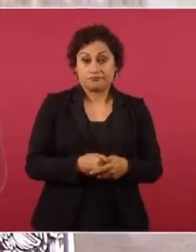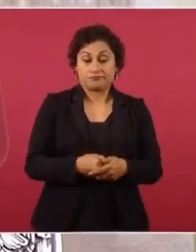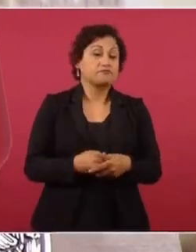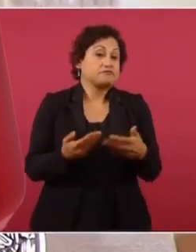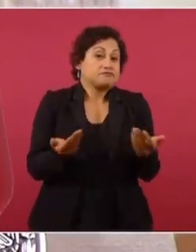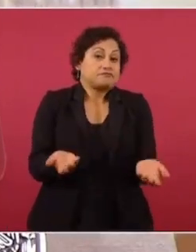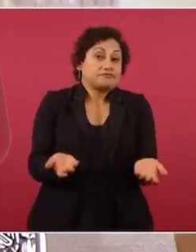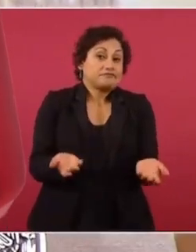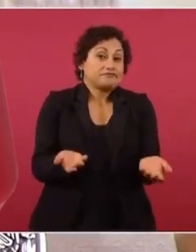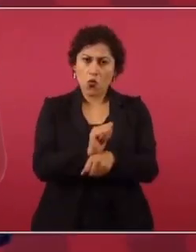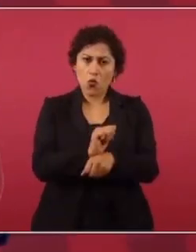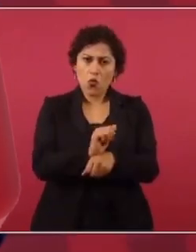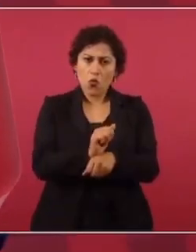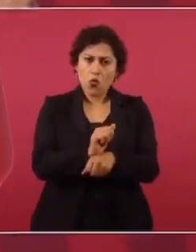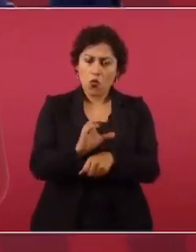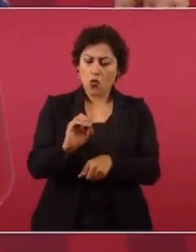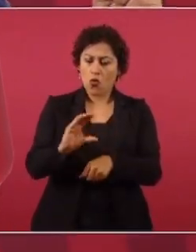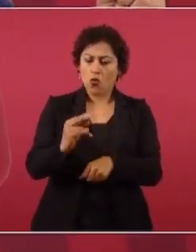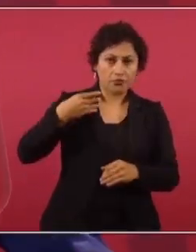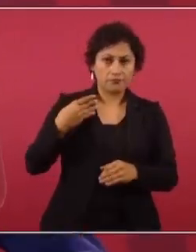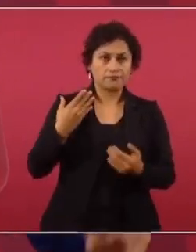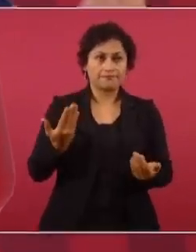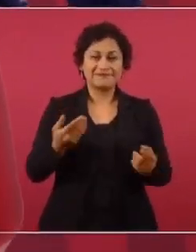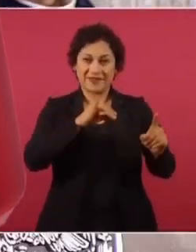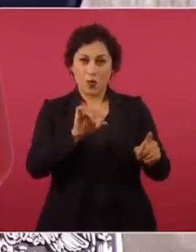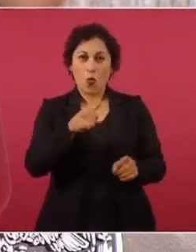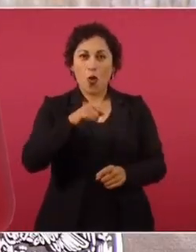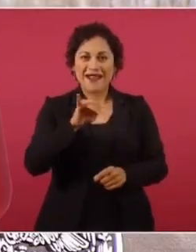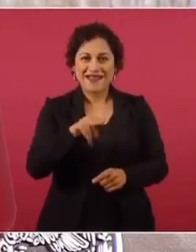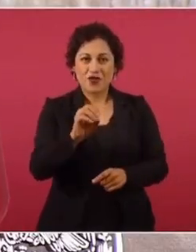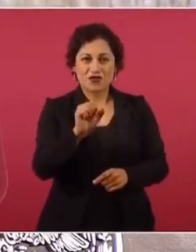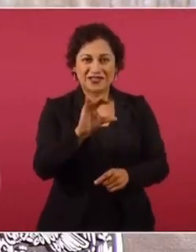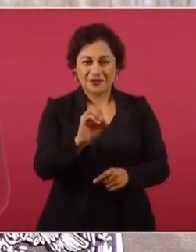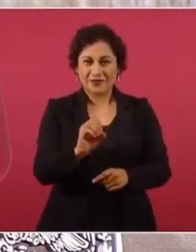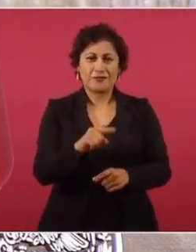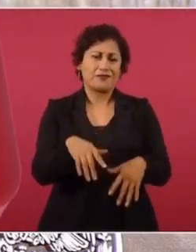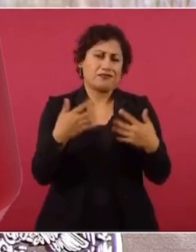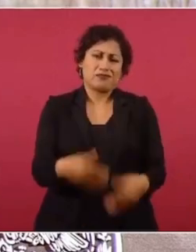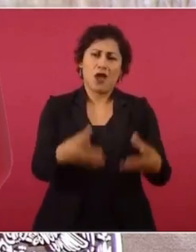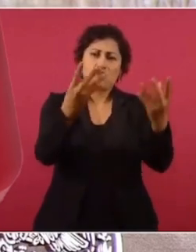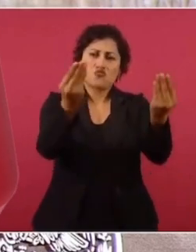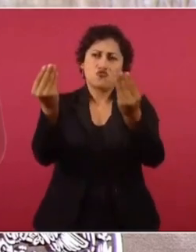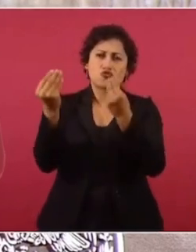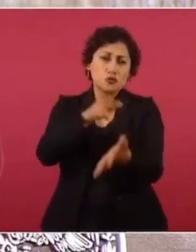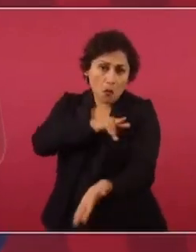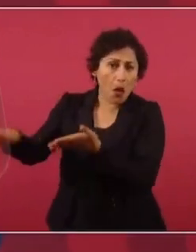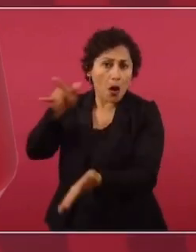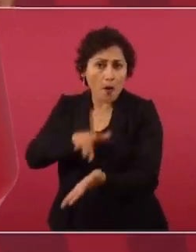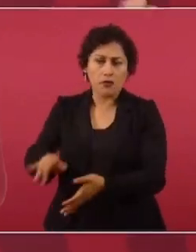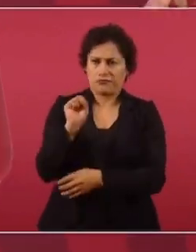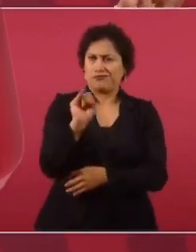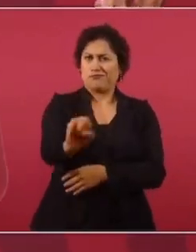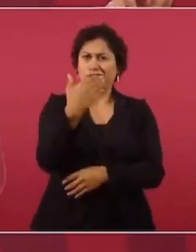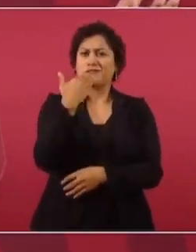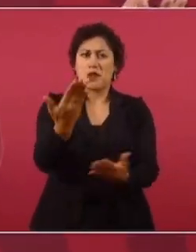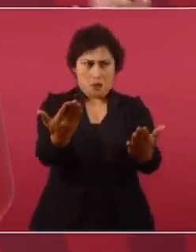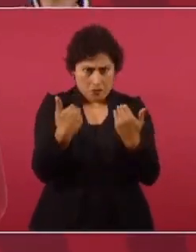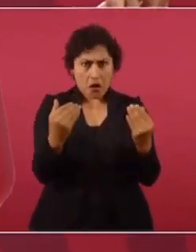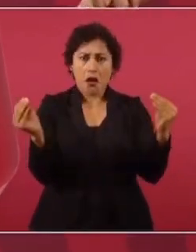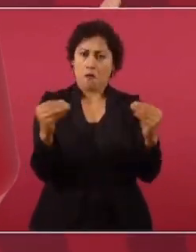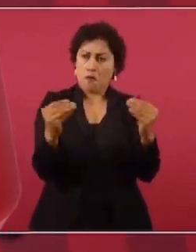hipocresía. Está lloviendo que el cochiloco lo defiende, y va a tener a muchos más. Pero eso es lo importante, la polémica,